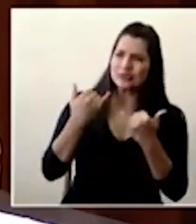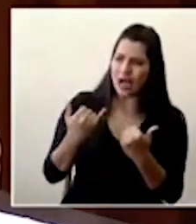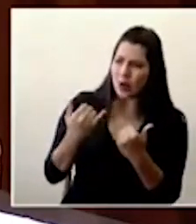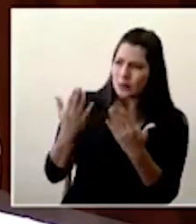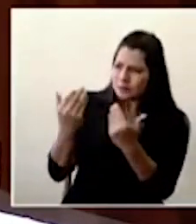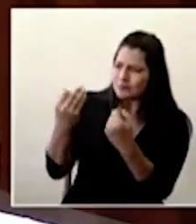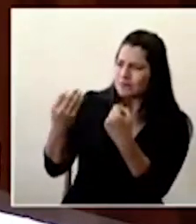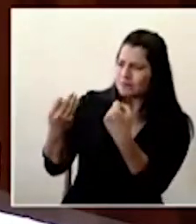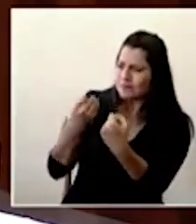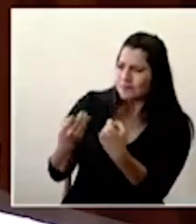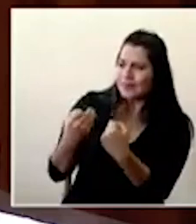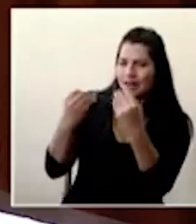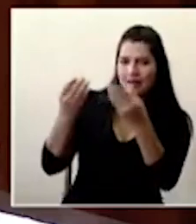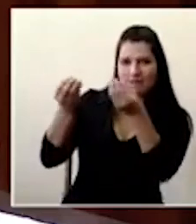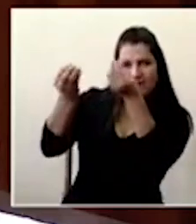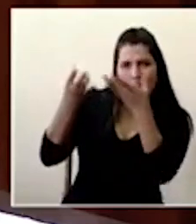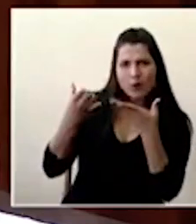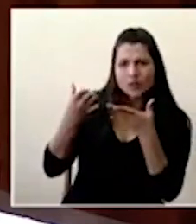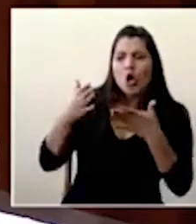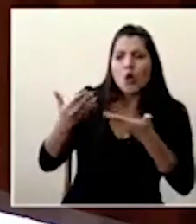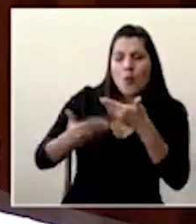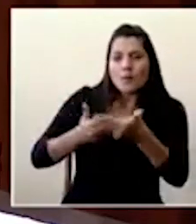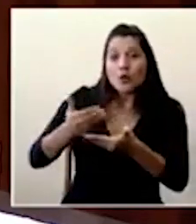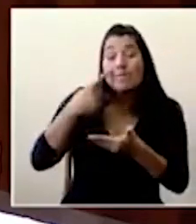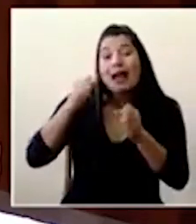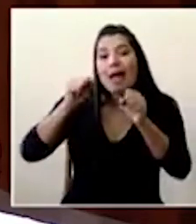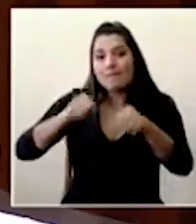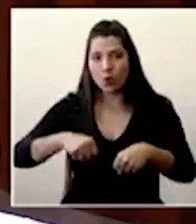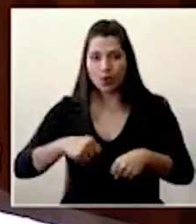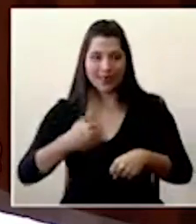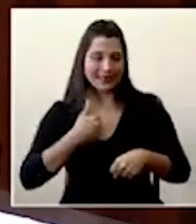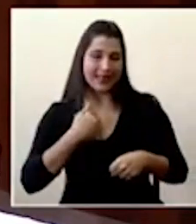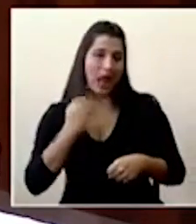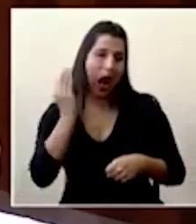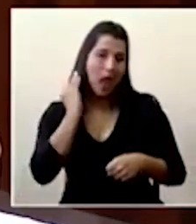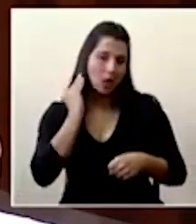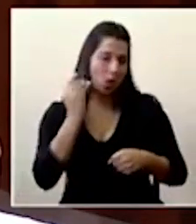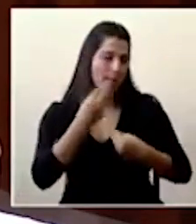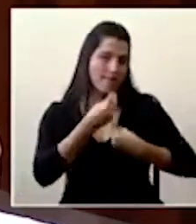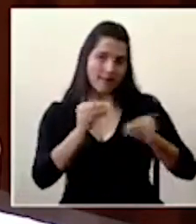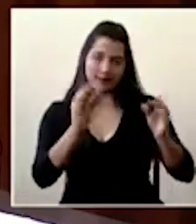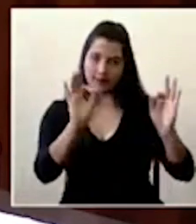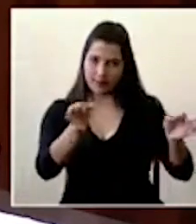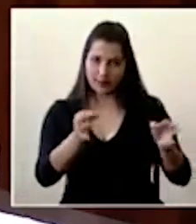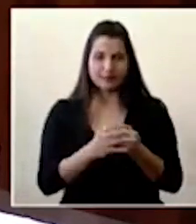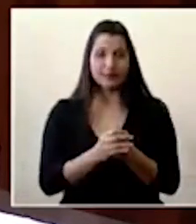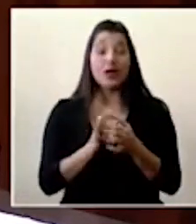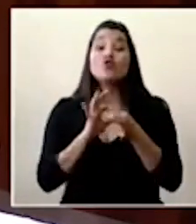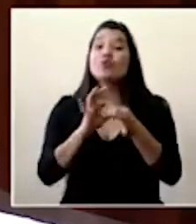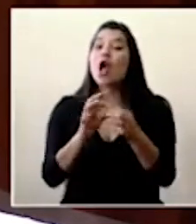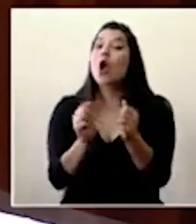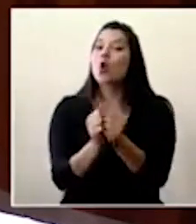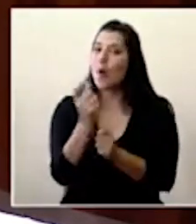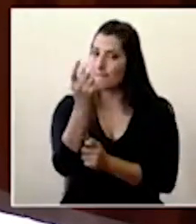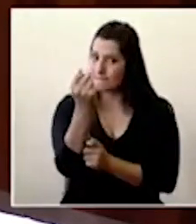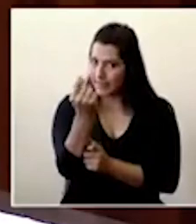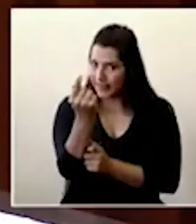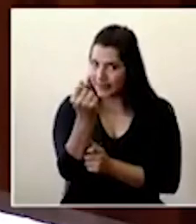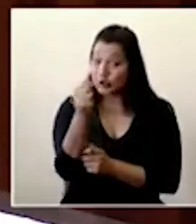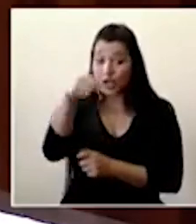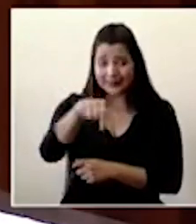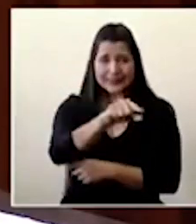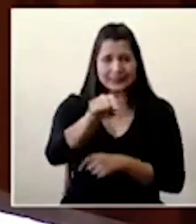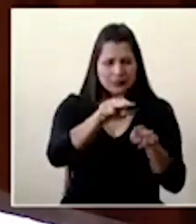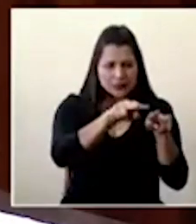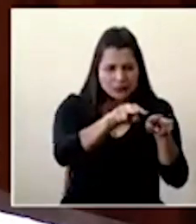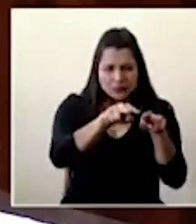garantizarle a la gente que exista producto en anaqueles. Con relación al precio, estamos haciendo verificaciones en el transcurso de